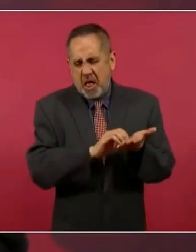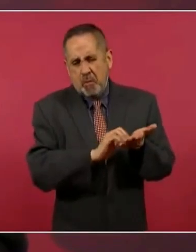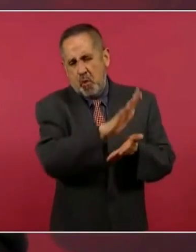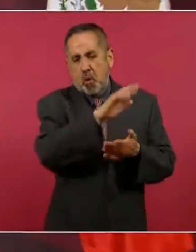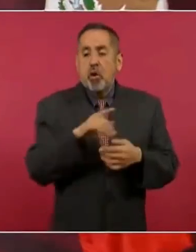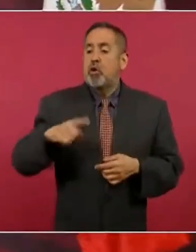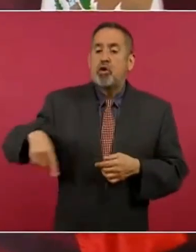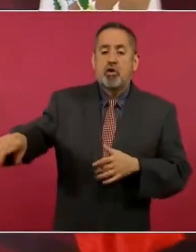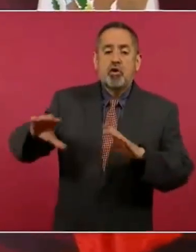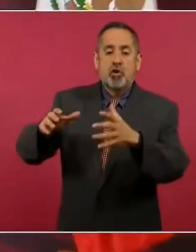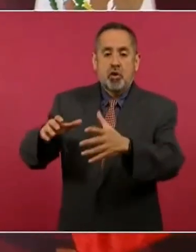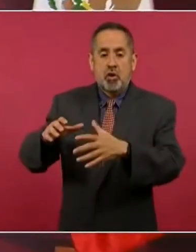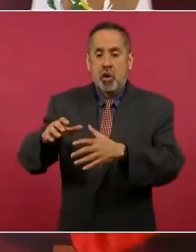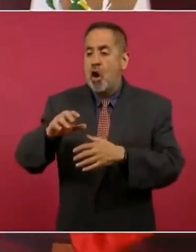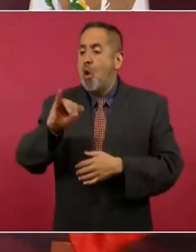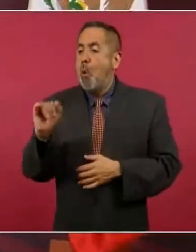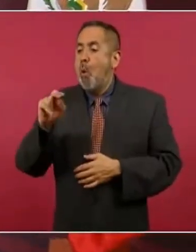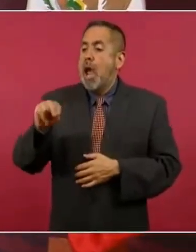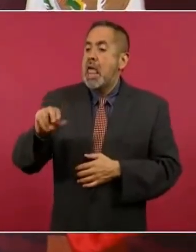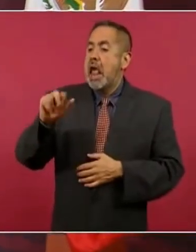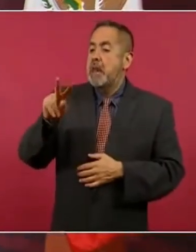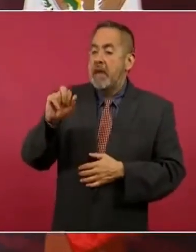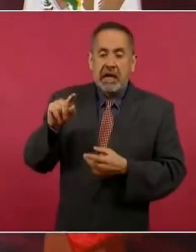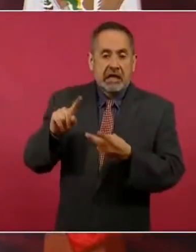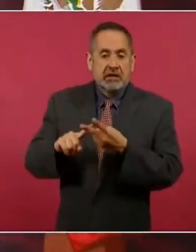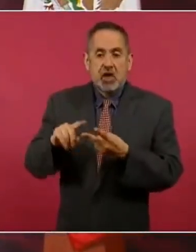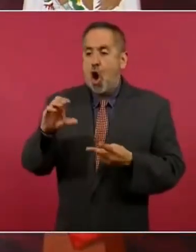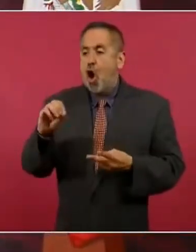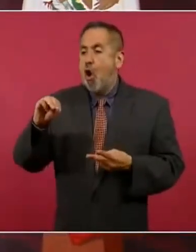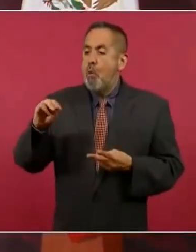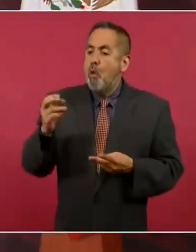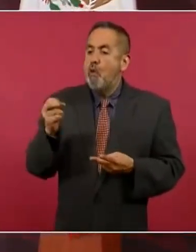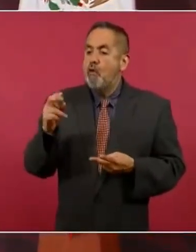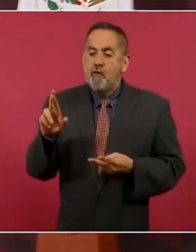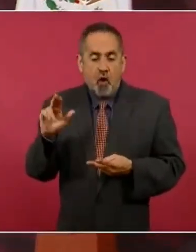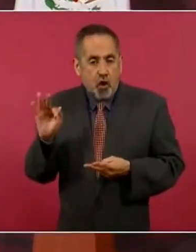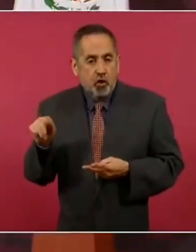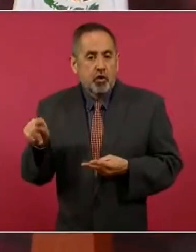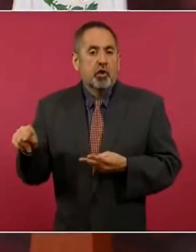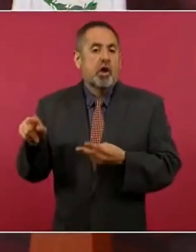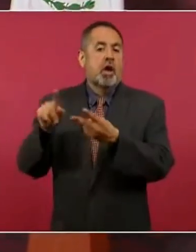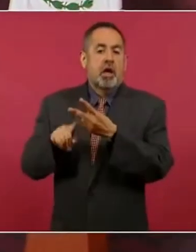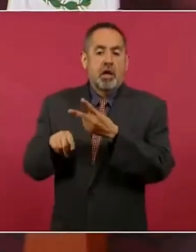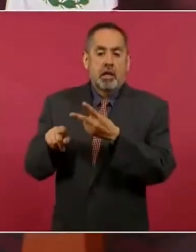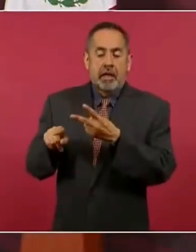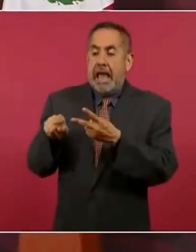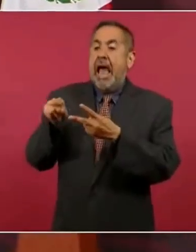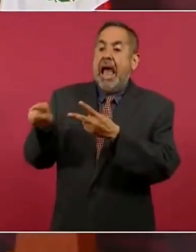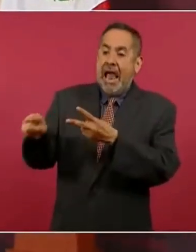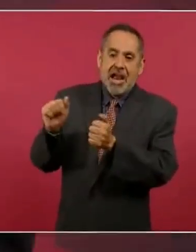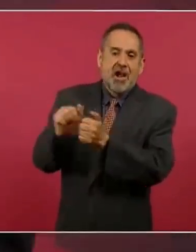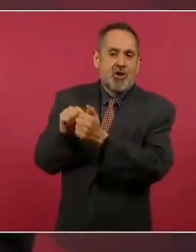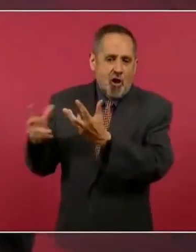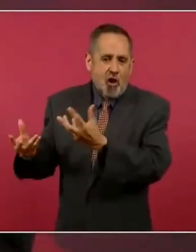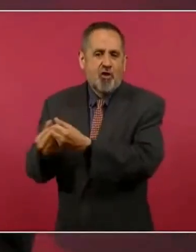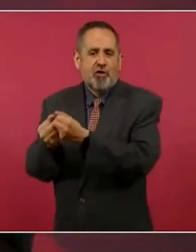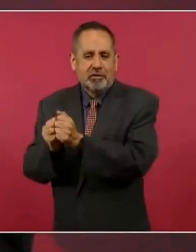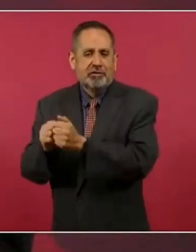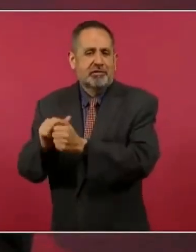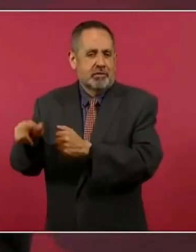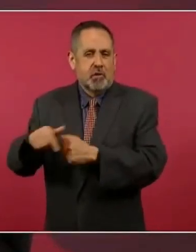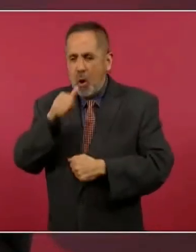liberal encabezado por Juan Álvarez y por Comunfort y ahí es donde llega Juárez también